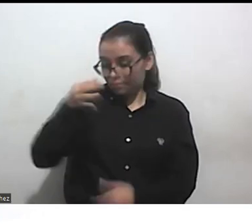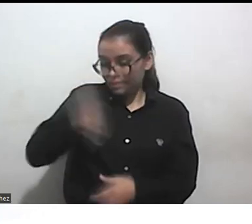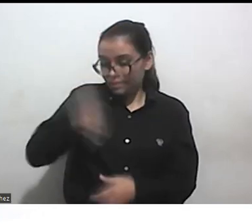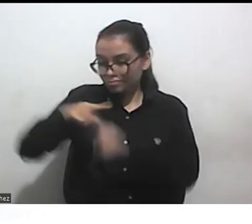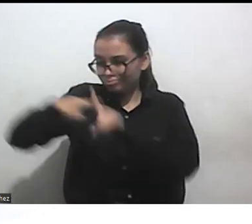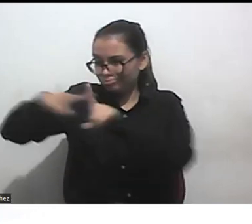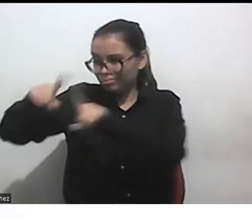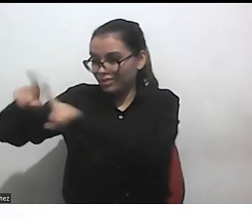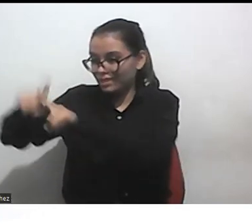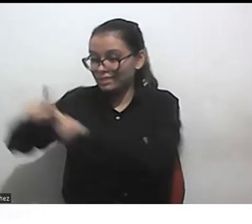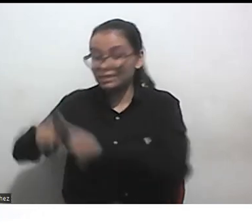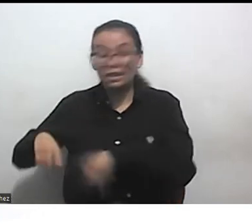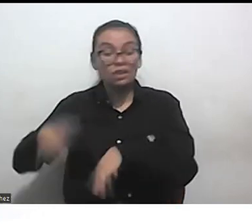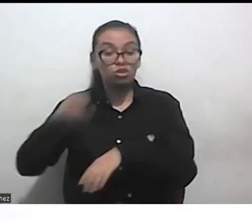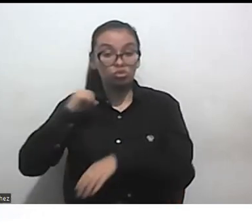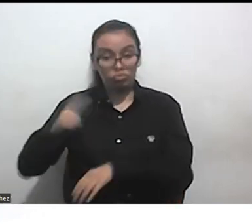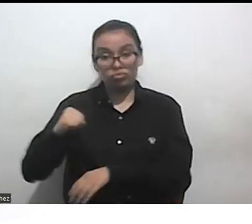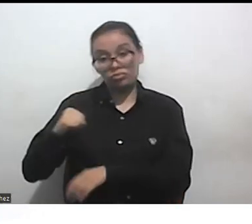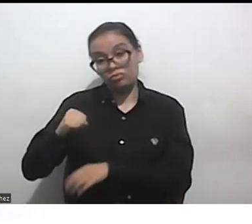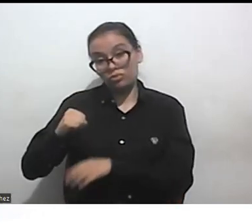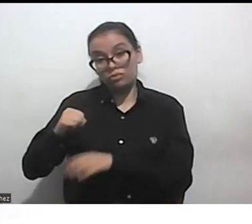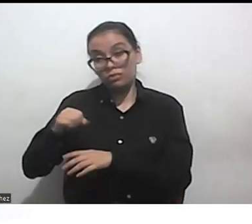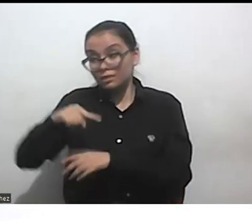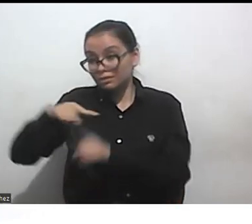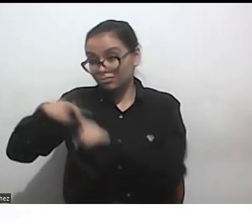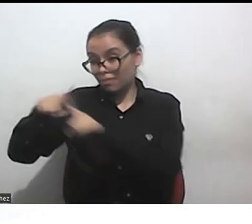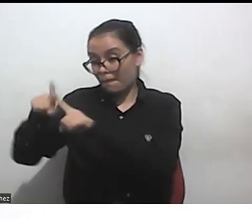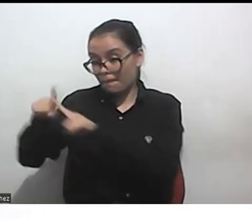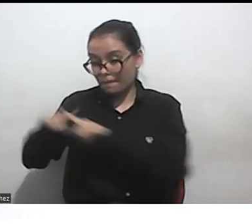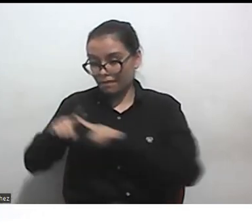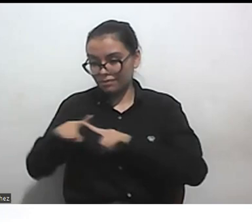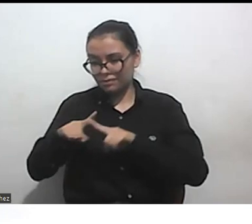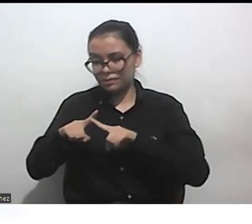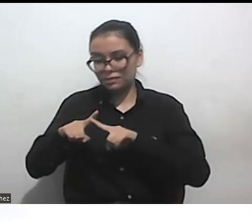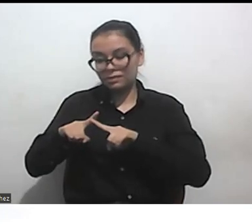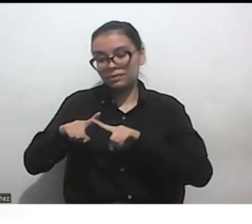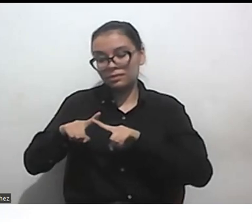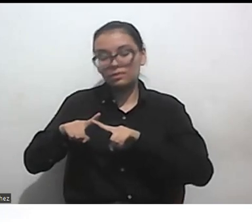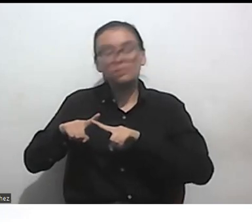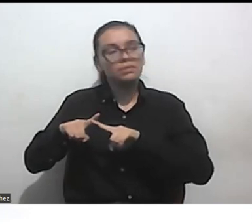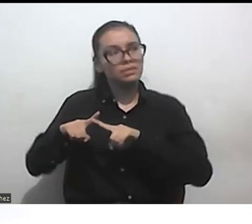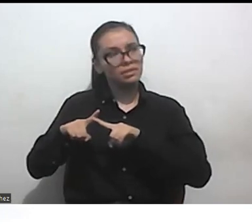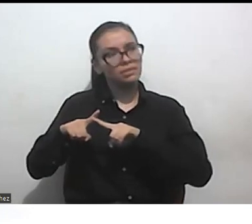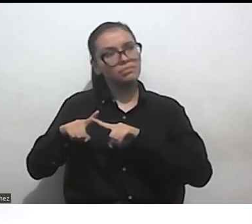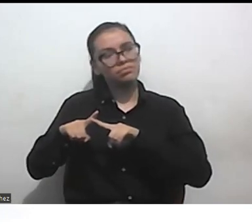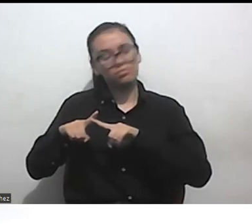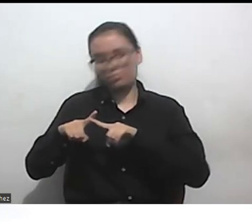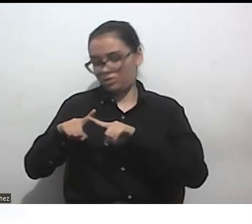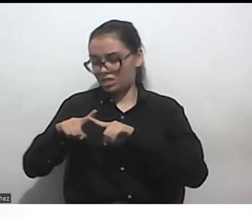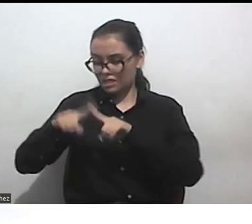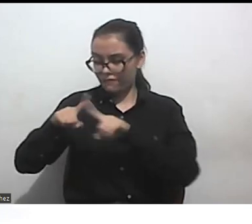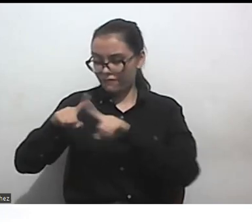y yo creo que allí a veces hay diferencias que pueden ser